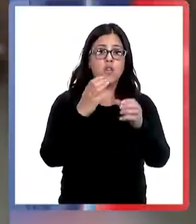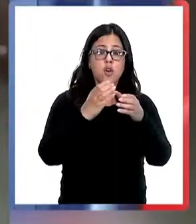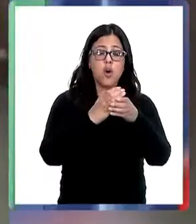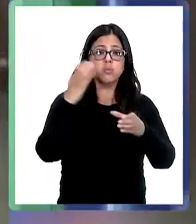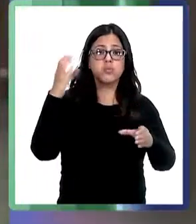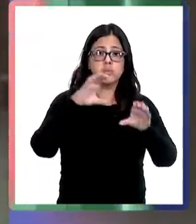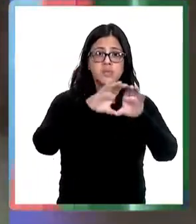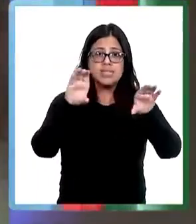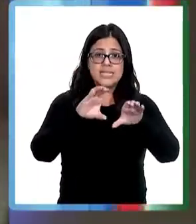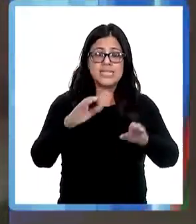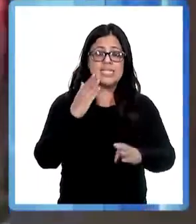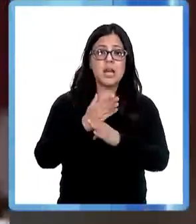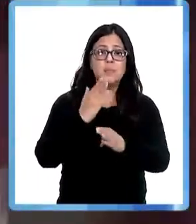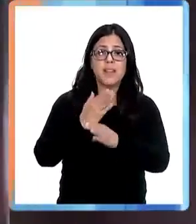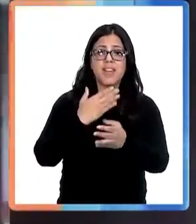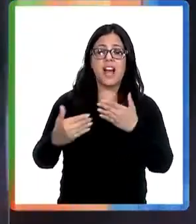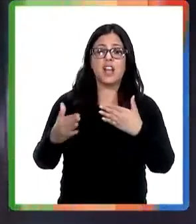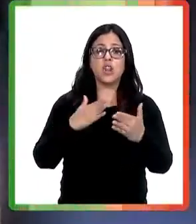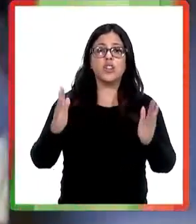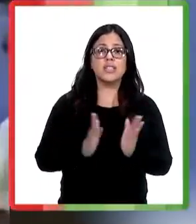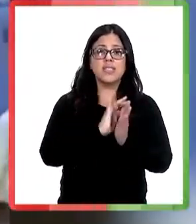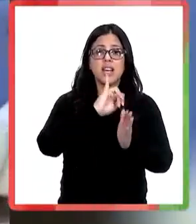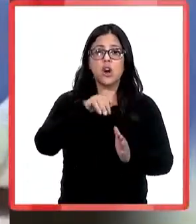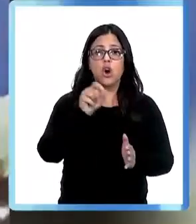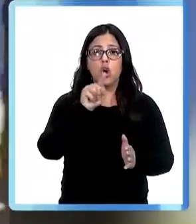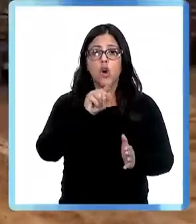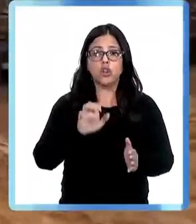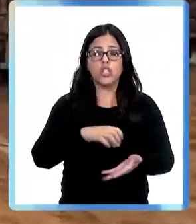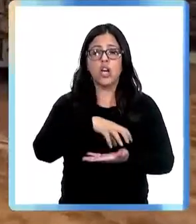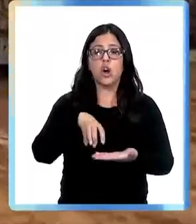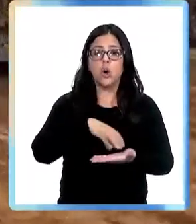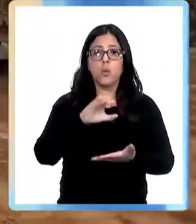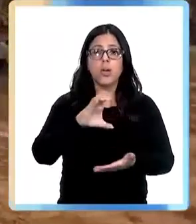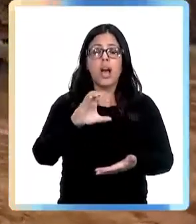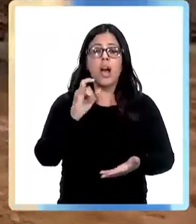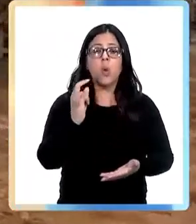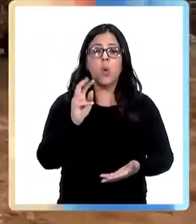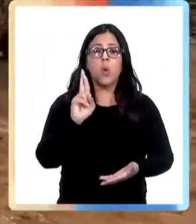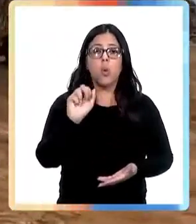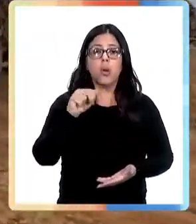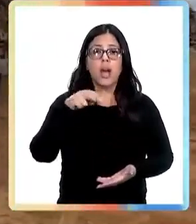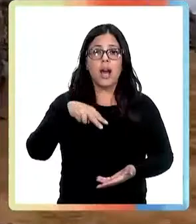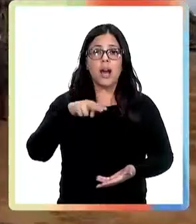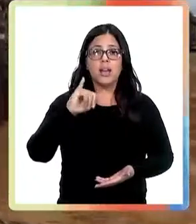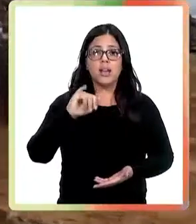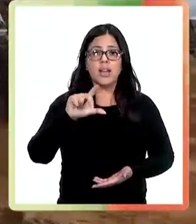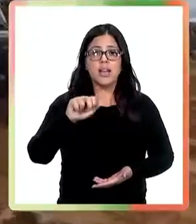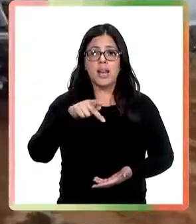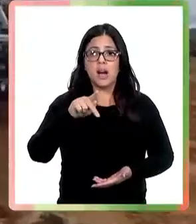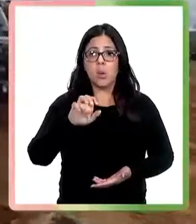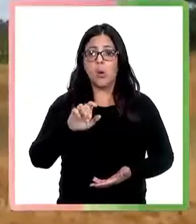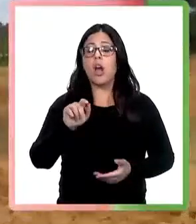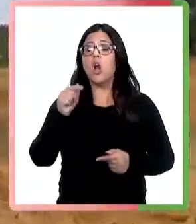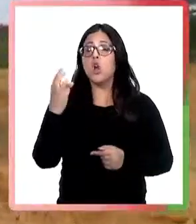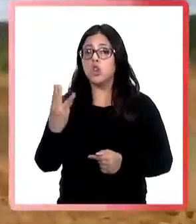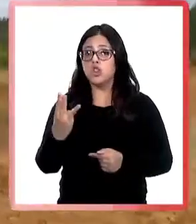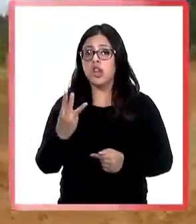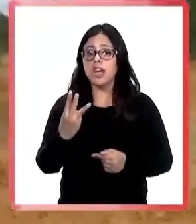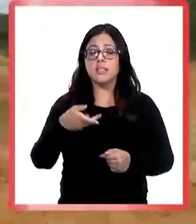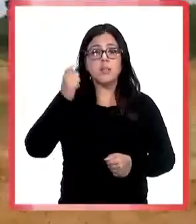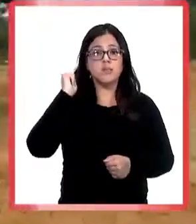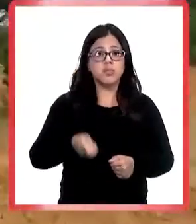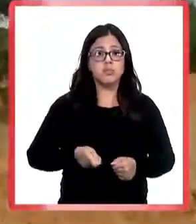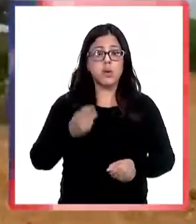comuna de Curanilagüe. Todos fueron formalizados por sustracción de madera y uno de ellos, además, por el delito de amenazas. Tras la